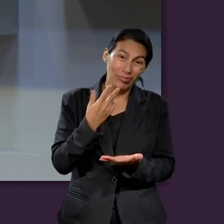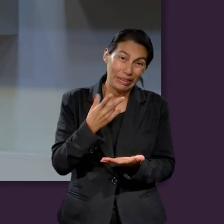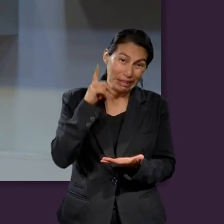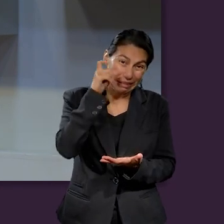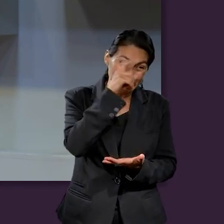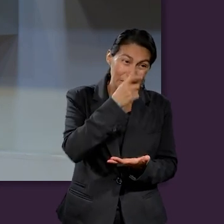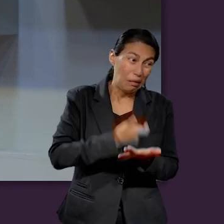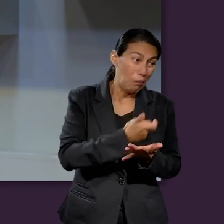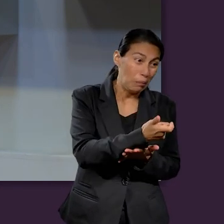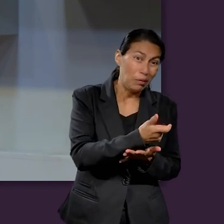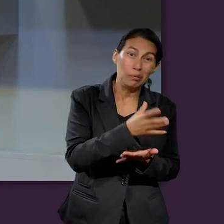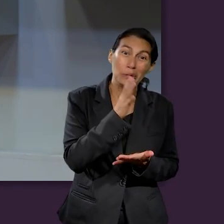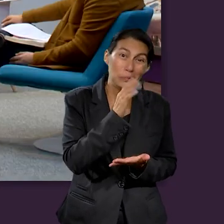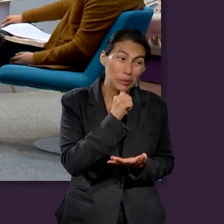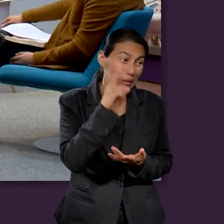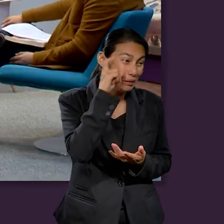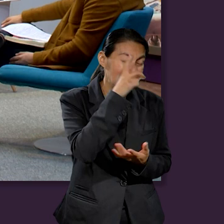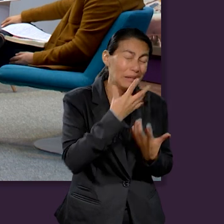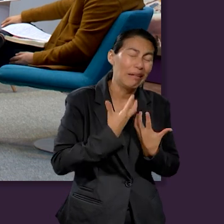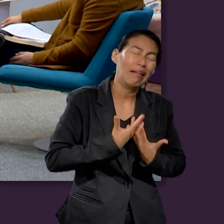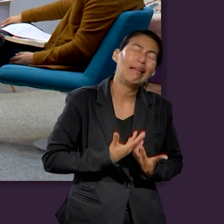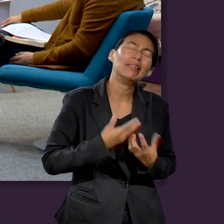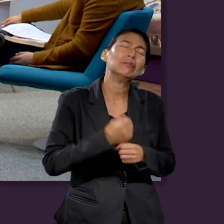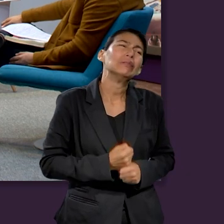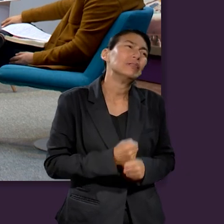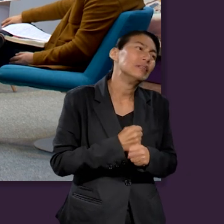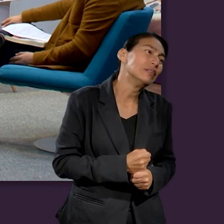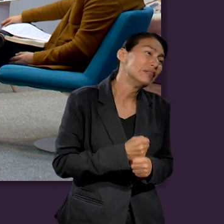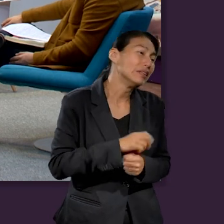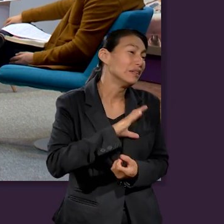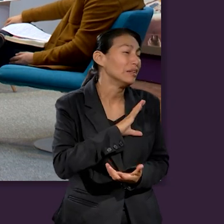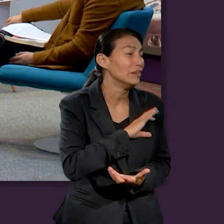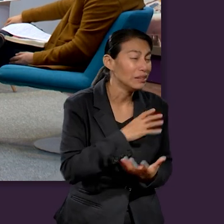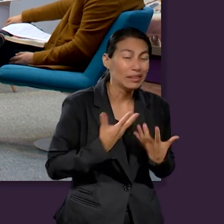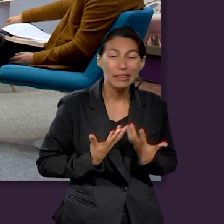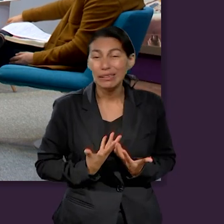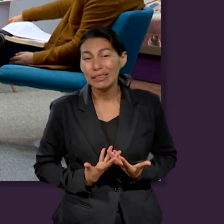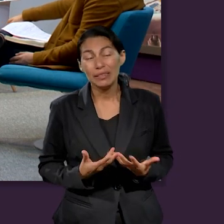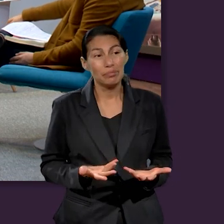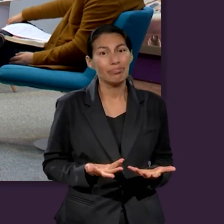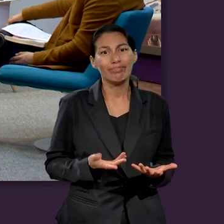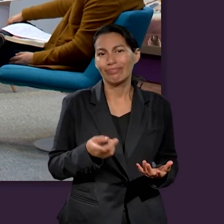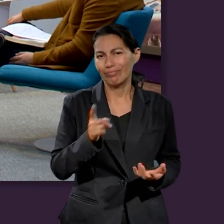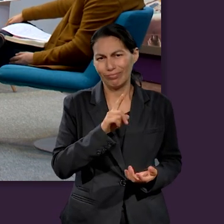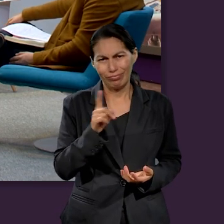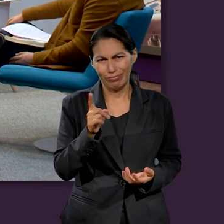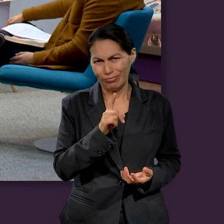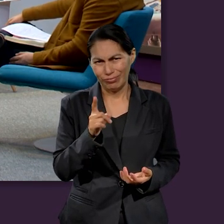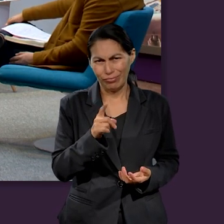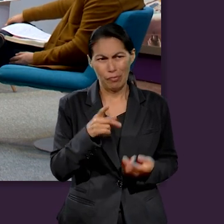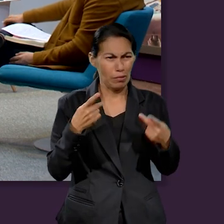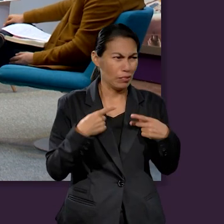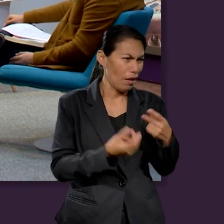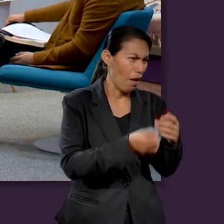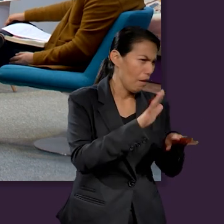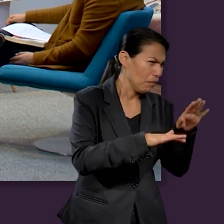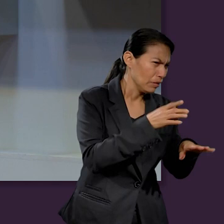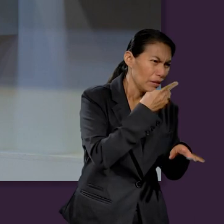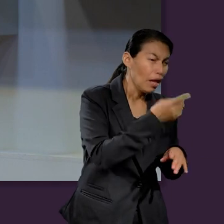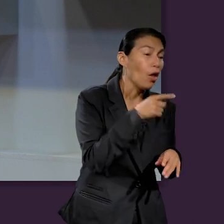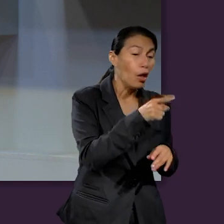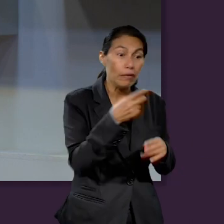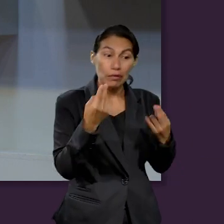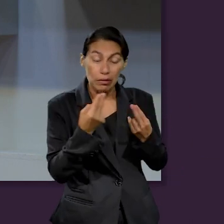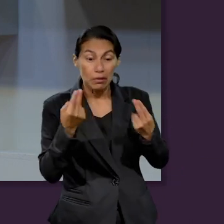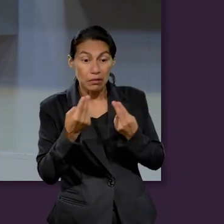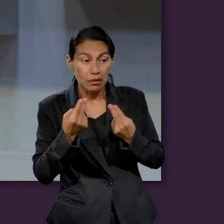a Dios en primer lugar como mencionaba Ibed y entonces organizarnos, ¿no? Y sí, estamos en una sociedad que te hace creer que necesitas todo, ¿no? No